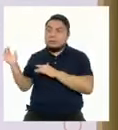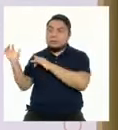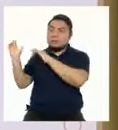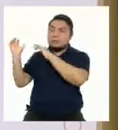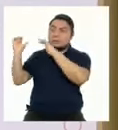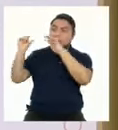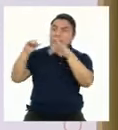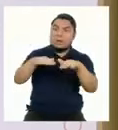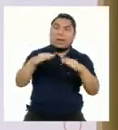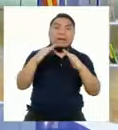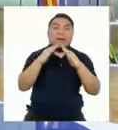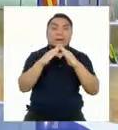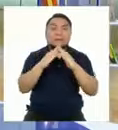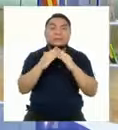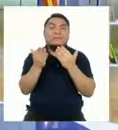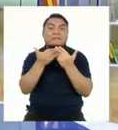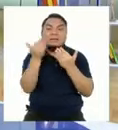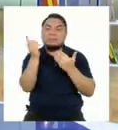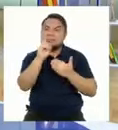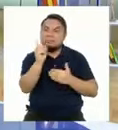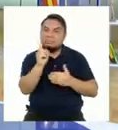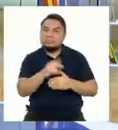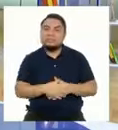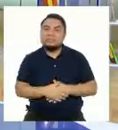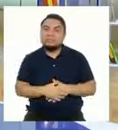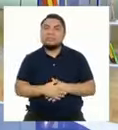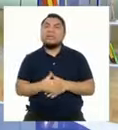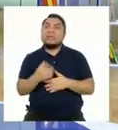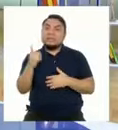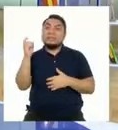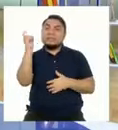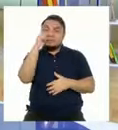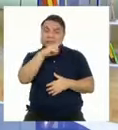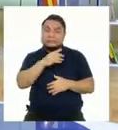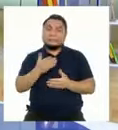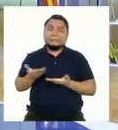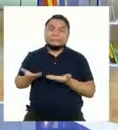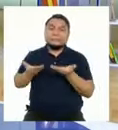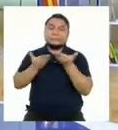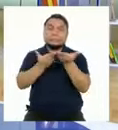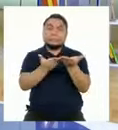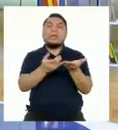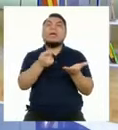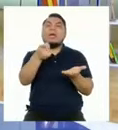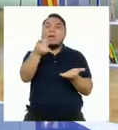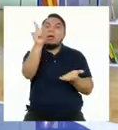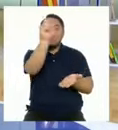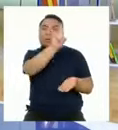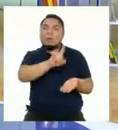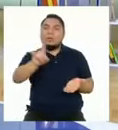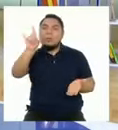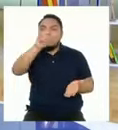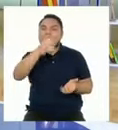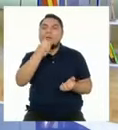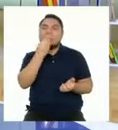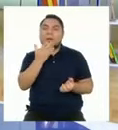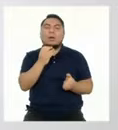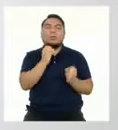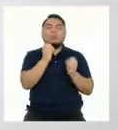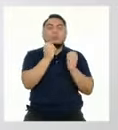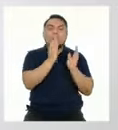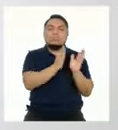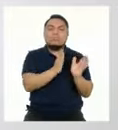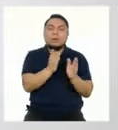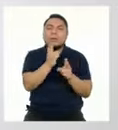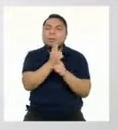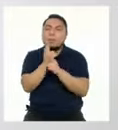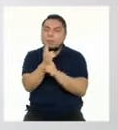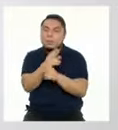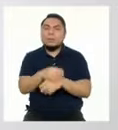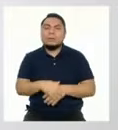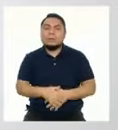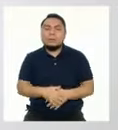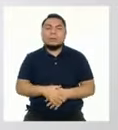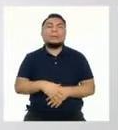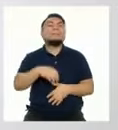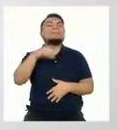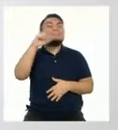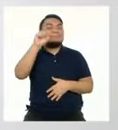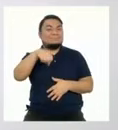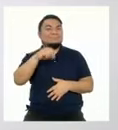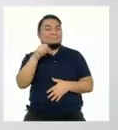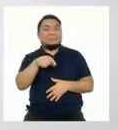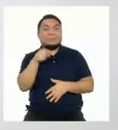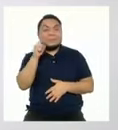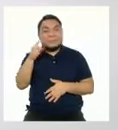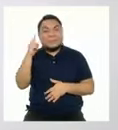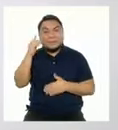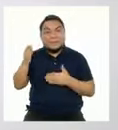a nuestros hogares. Entonces, con mayor razón debemos usarlos de manera adecuada. Así es. De esta